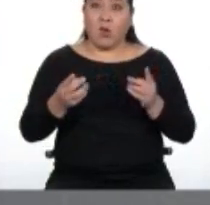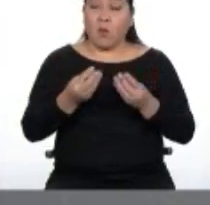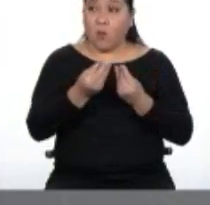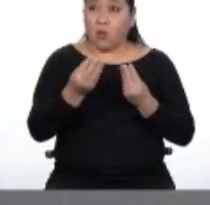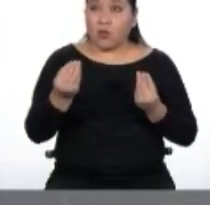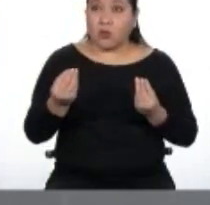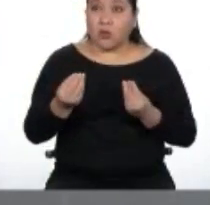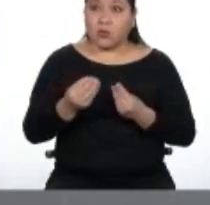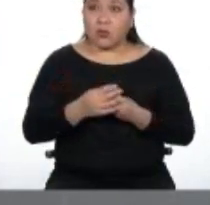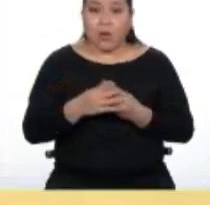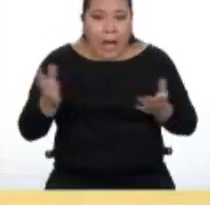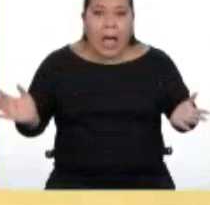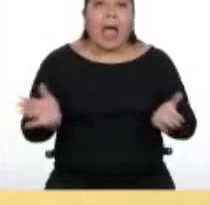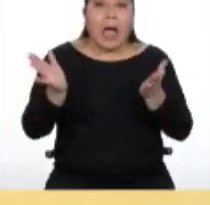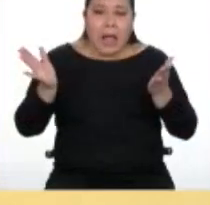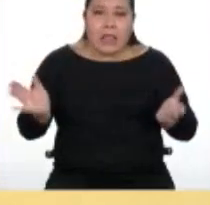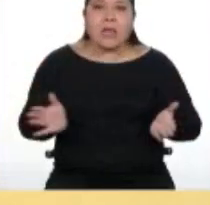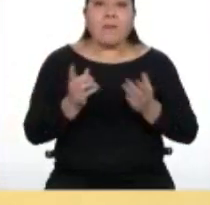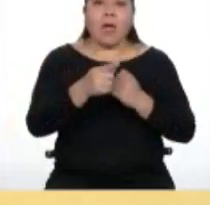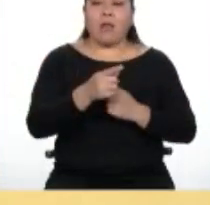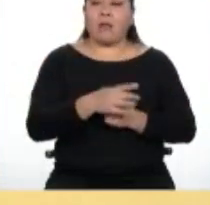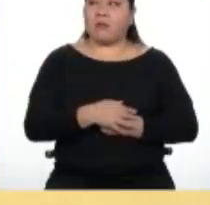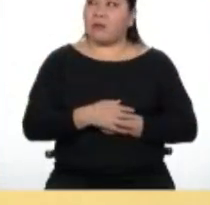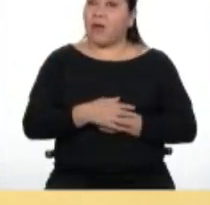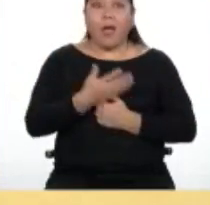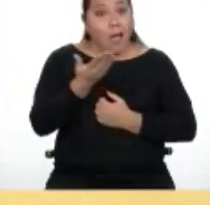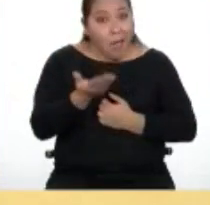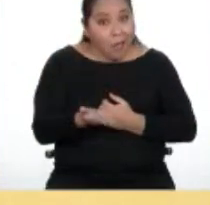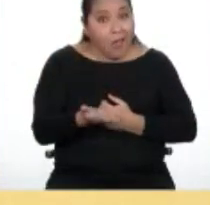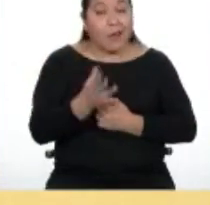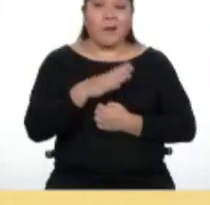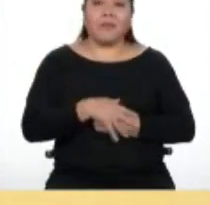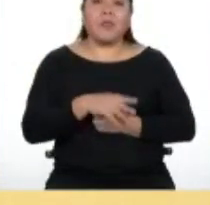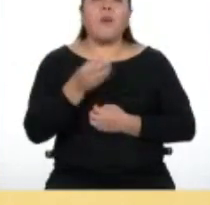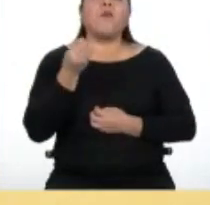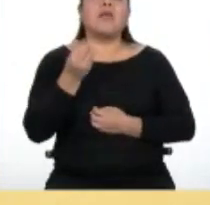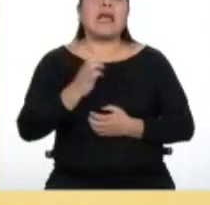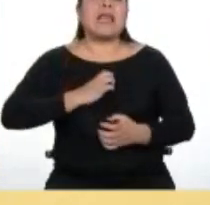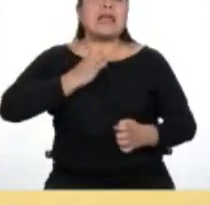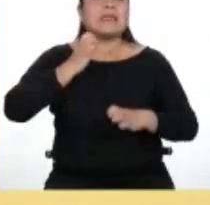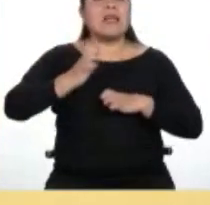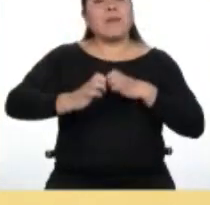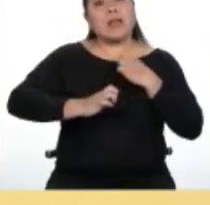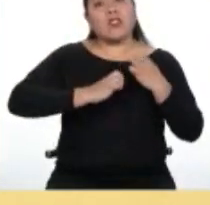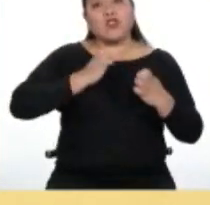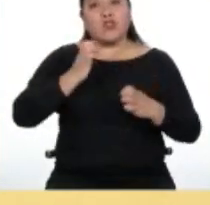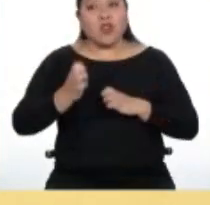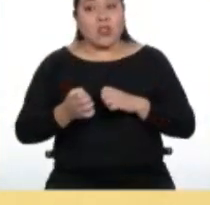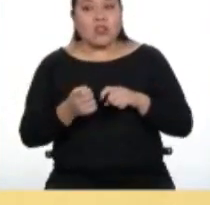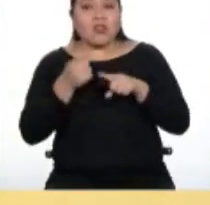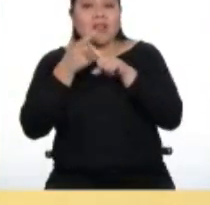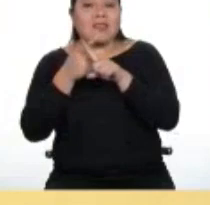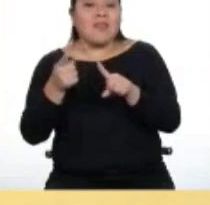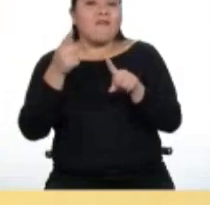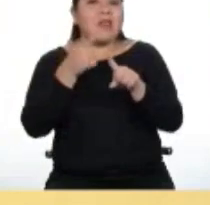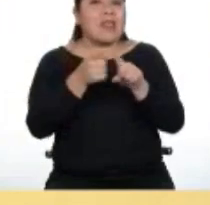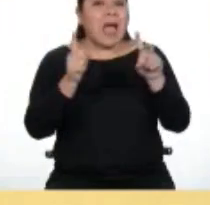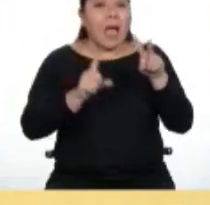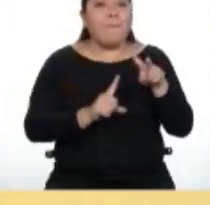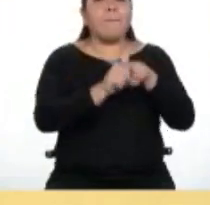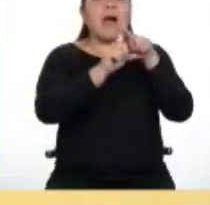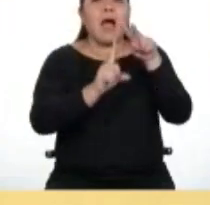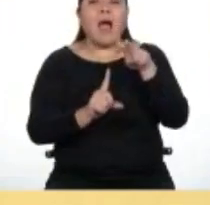recuerdo, le dieron ánimos. ¿Ves? Eso es porque las emociones son reacciones espontáneas que